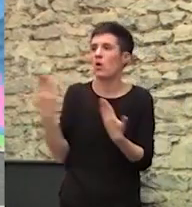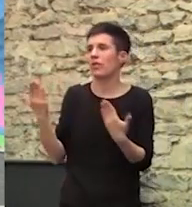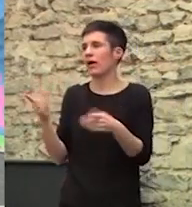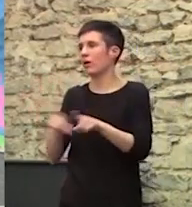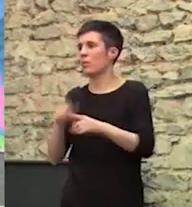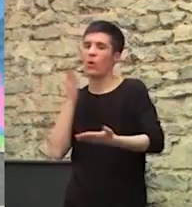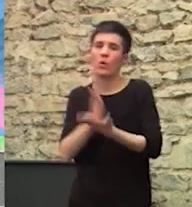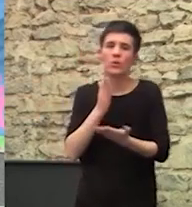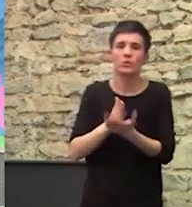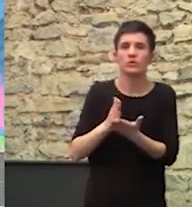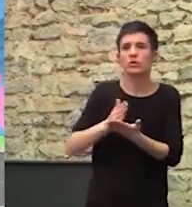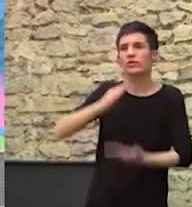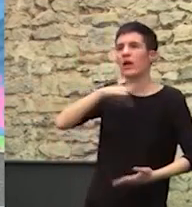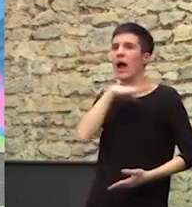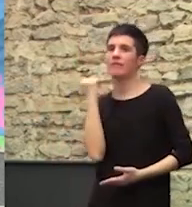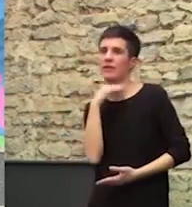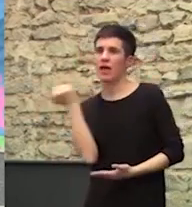Talleres de corte y confección